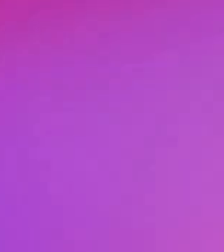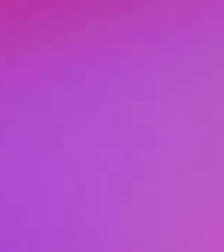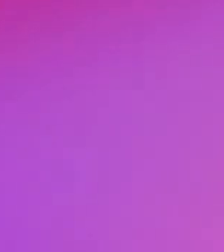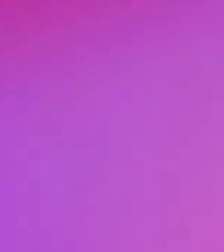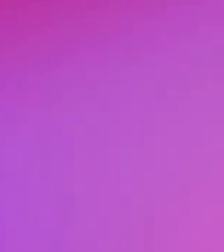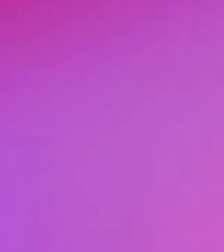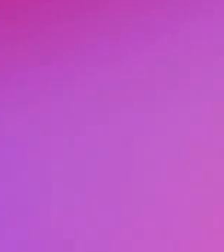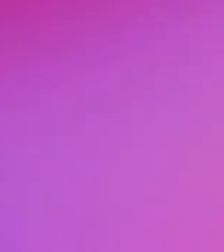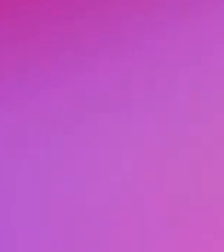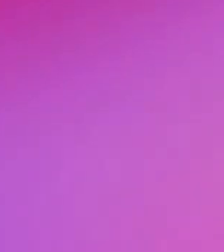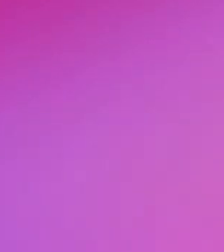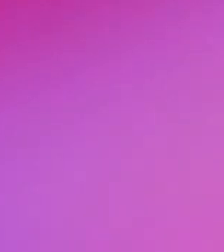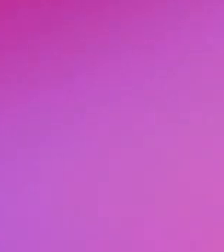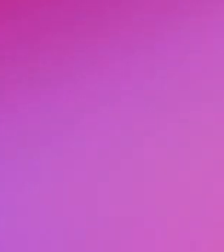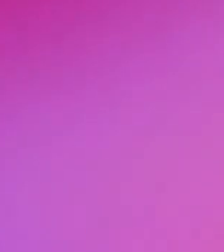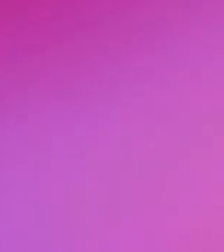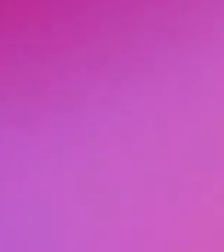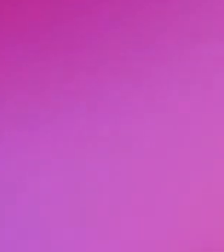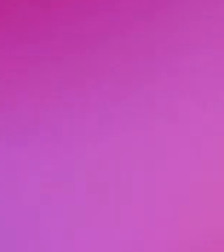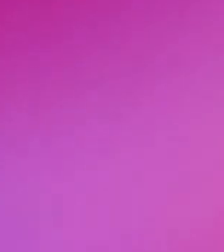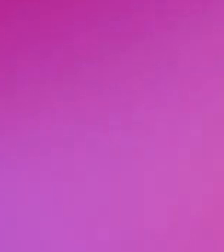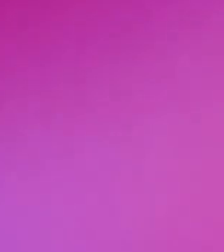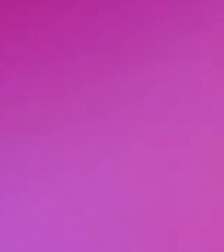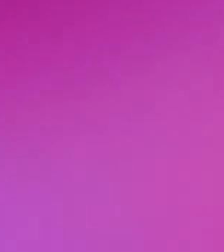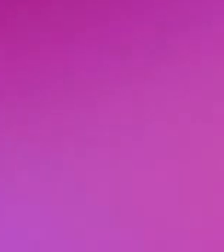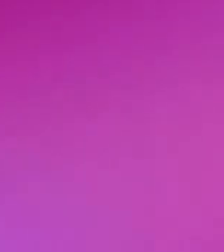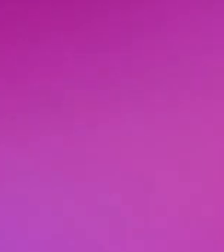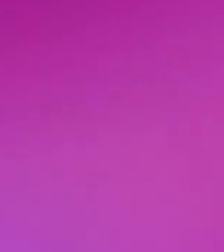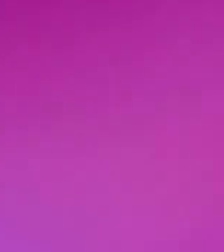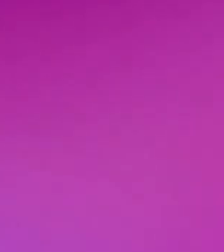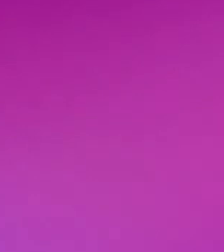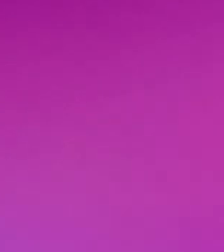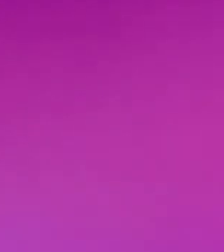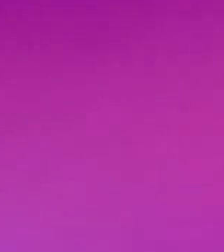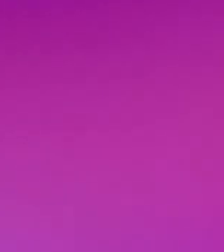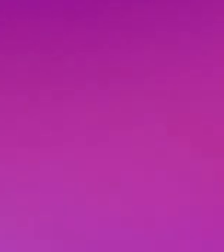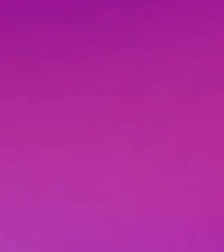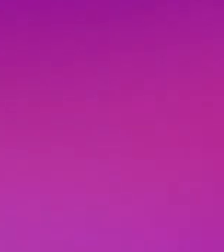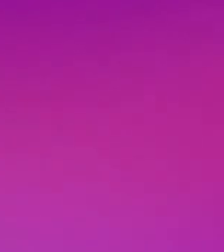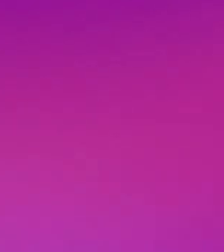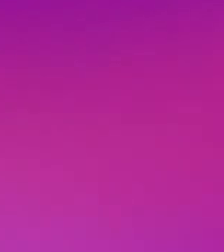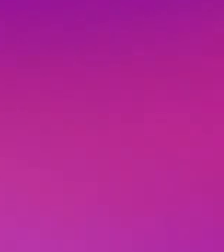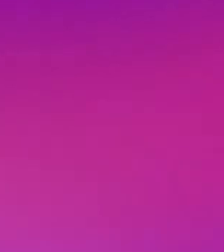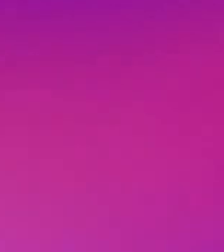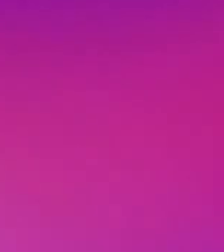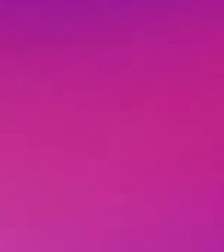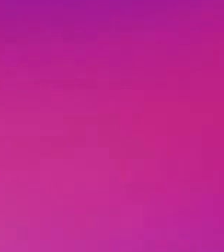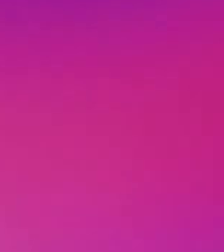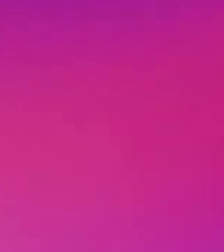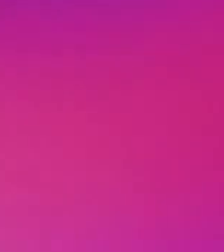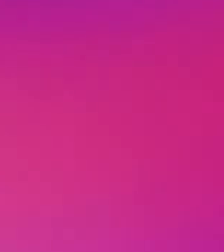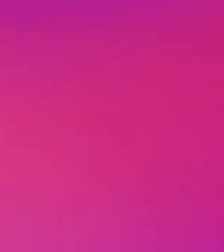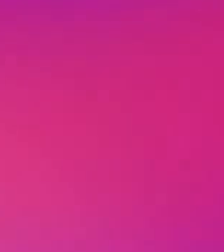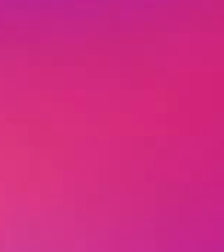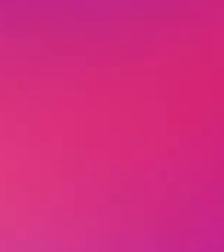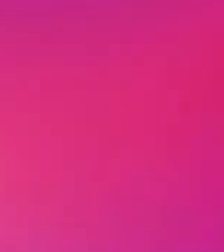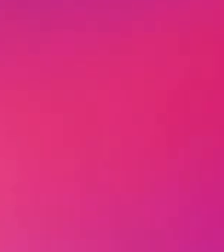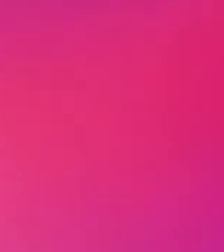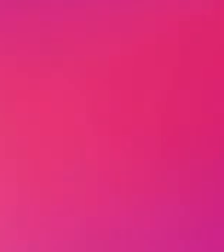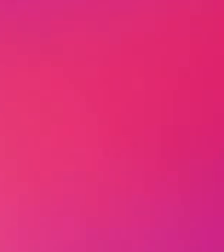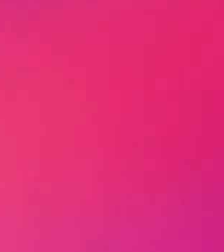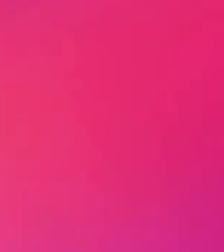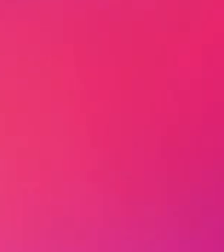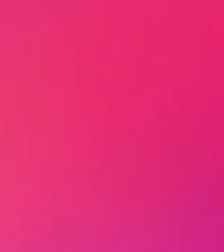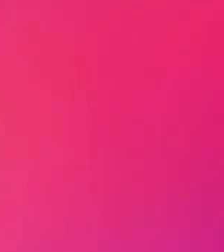requieres consultar los libros de texto en versión digital, recuerda que los puedes encontrar en la página conalitec.cep